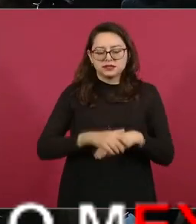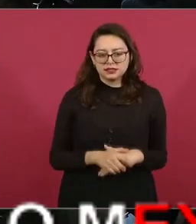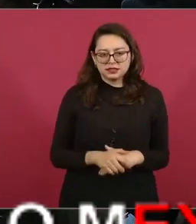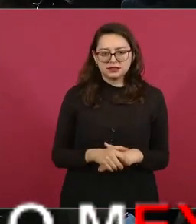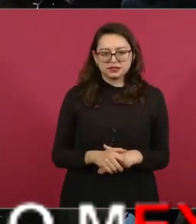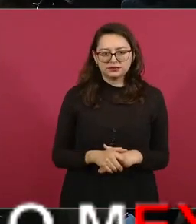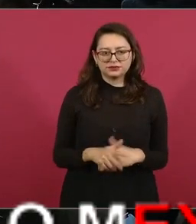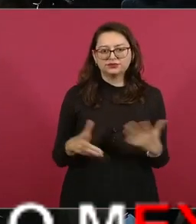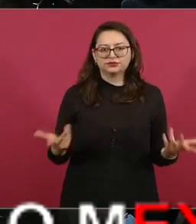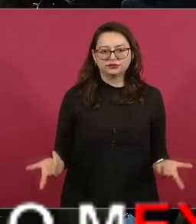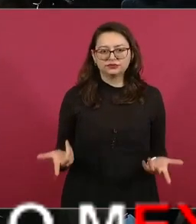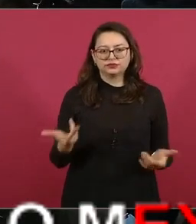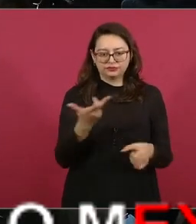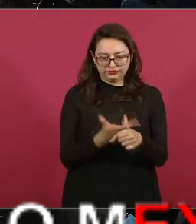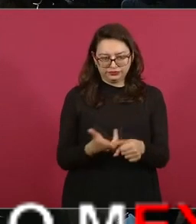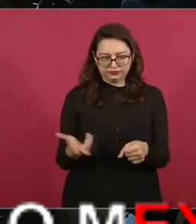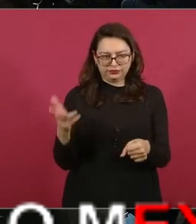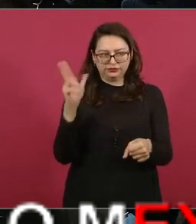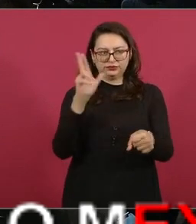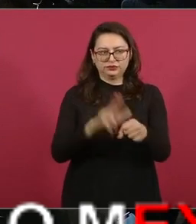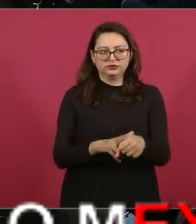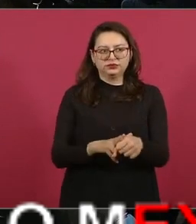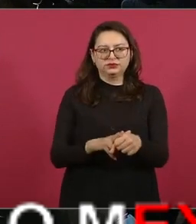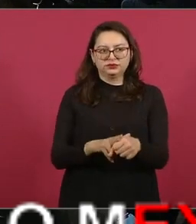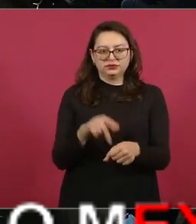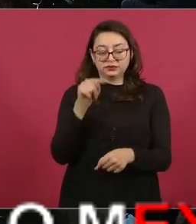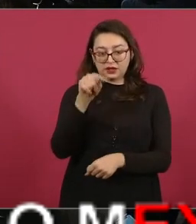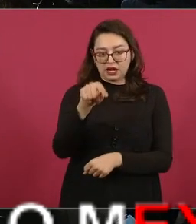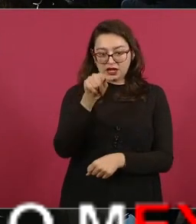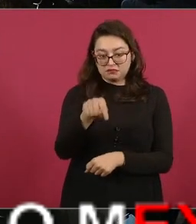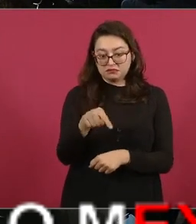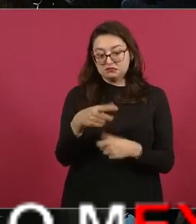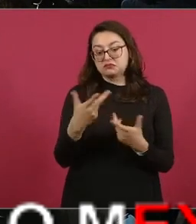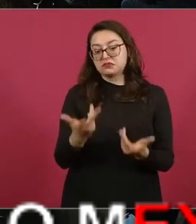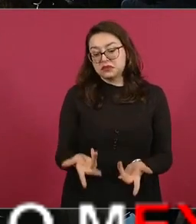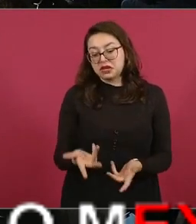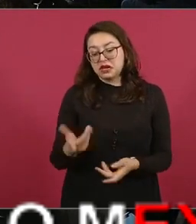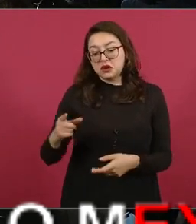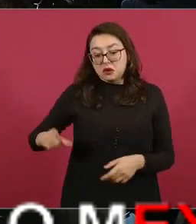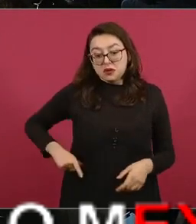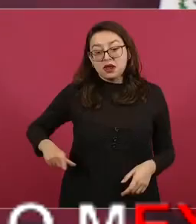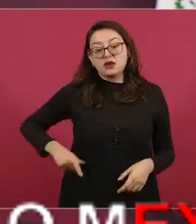hay que pagar en 20 años